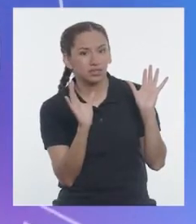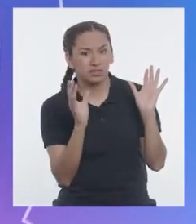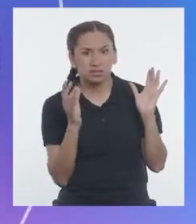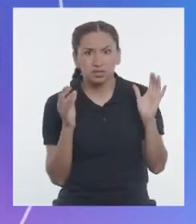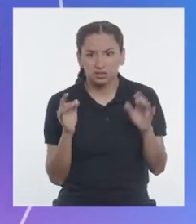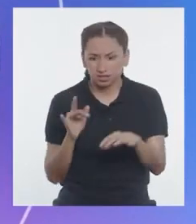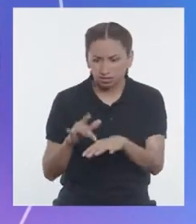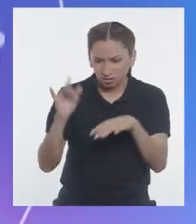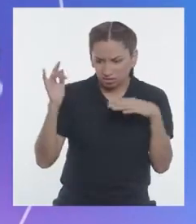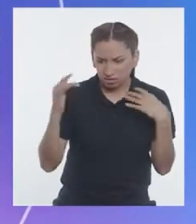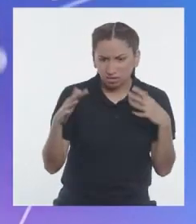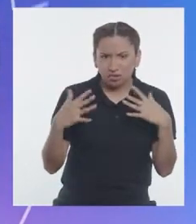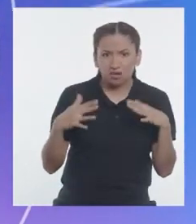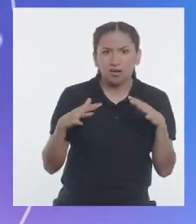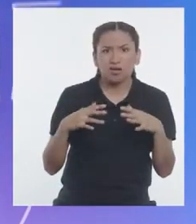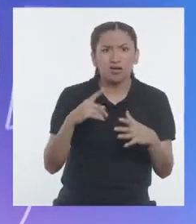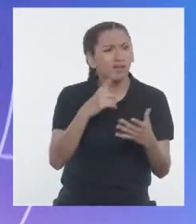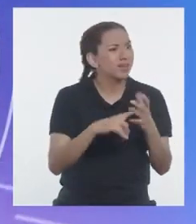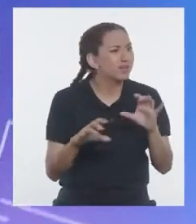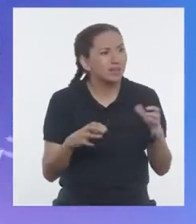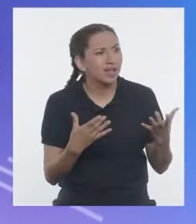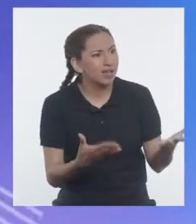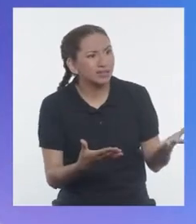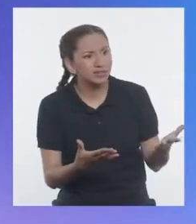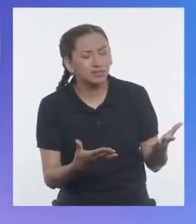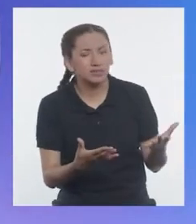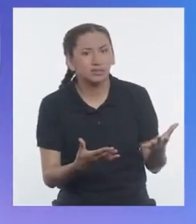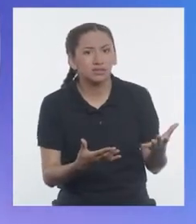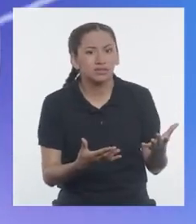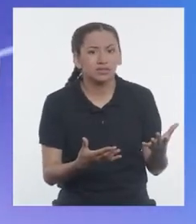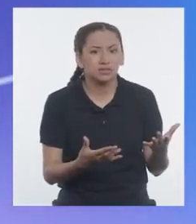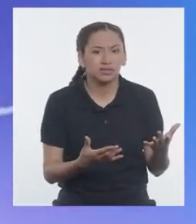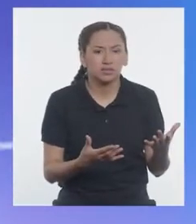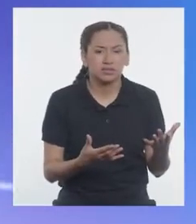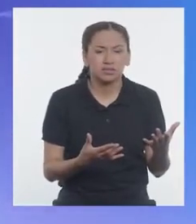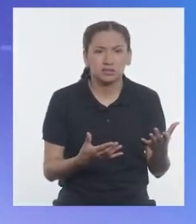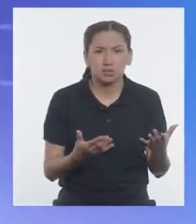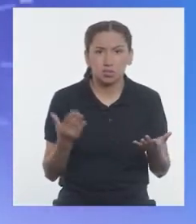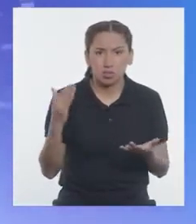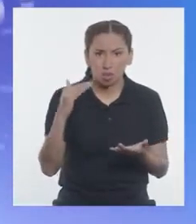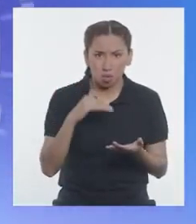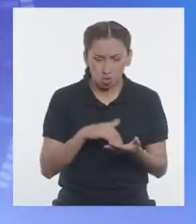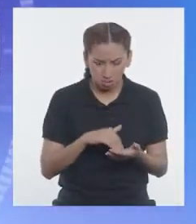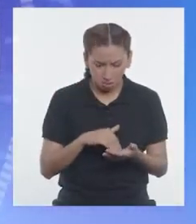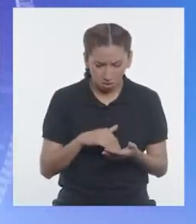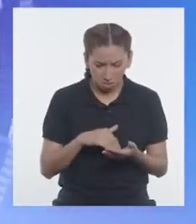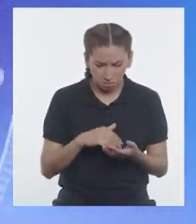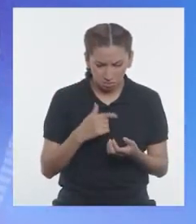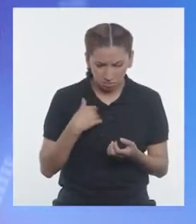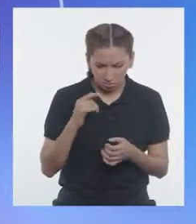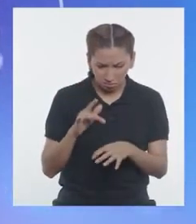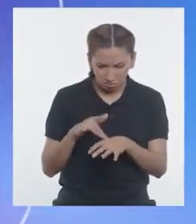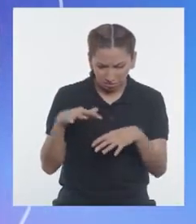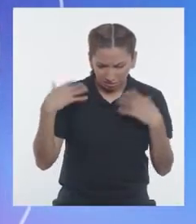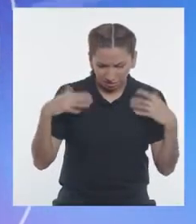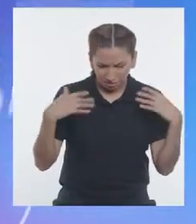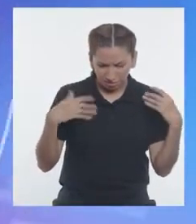¡Fueguito! ¡¿Qué hiciste?! ¿Otra vez sucedió?